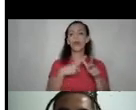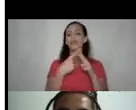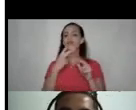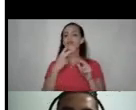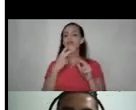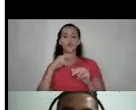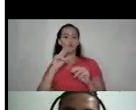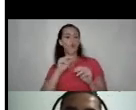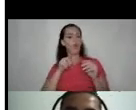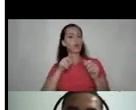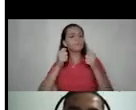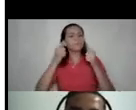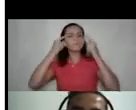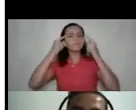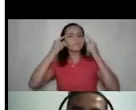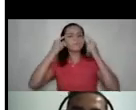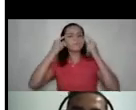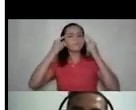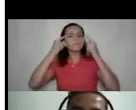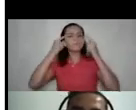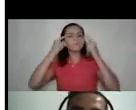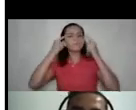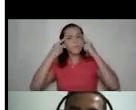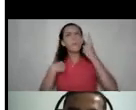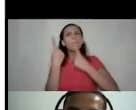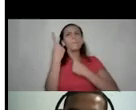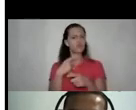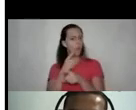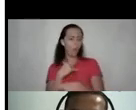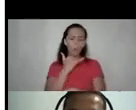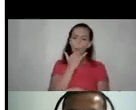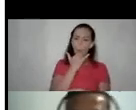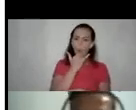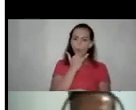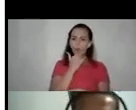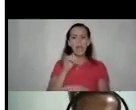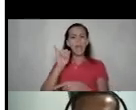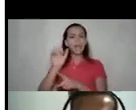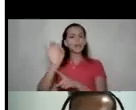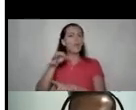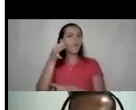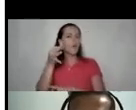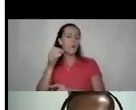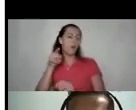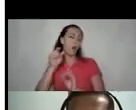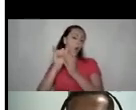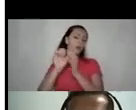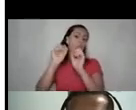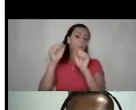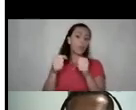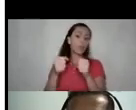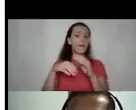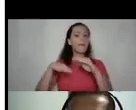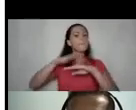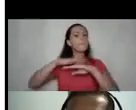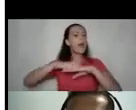esos pensamientos o preguntándome ¿estaré en lo correcto? ¿estará haciendo esto de una forma o podrá ser una